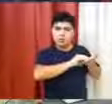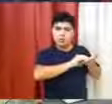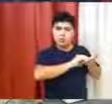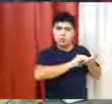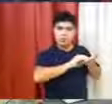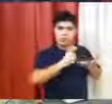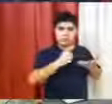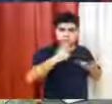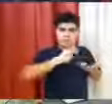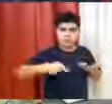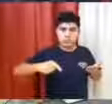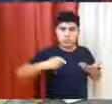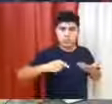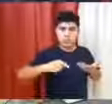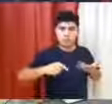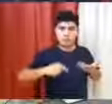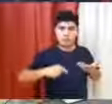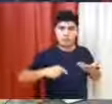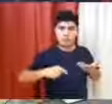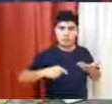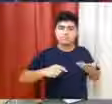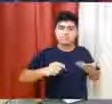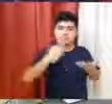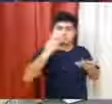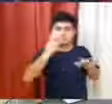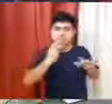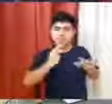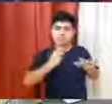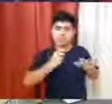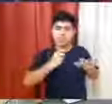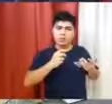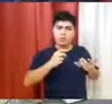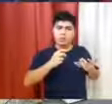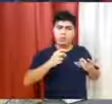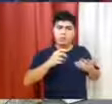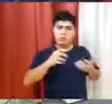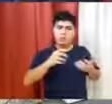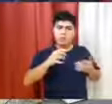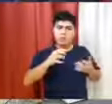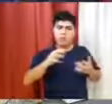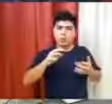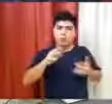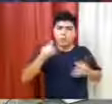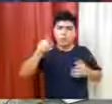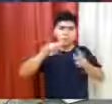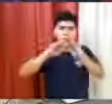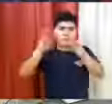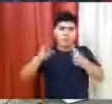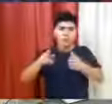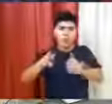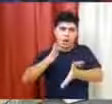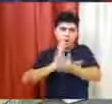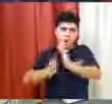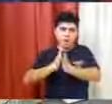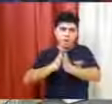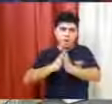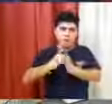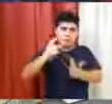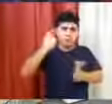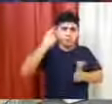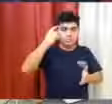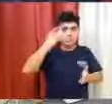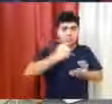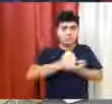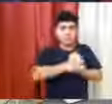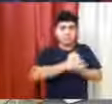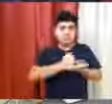buscar la recomposición sin ningún precio, sin ningún factor, tenemos que esperar 20 años más,